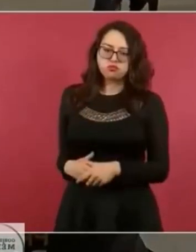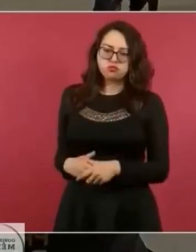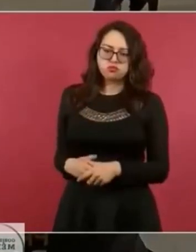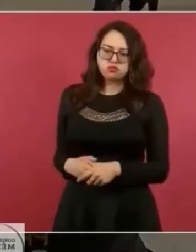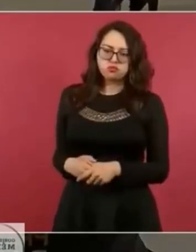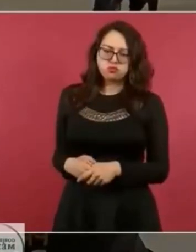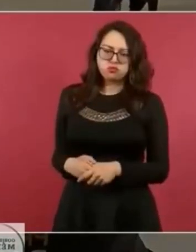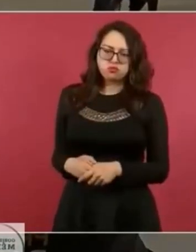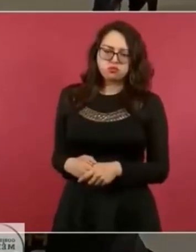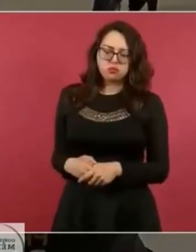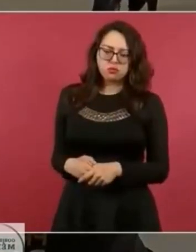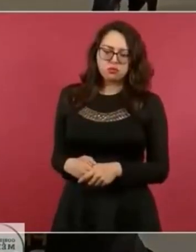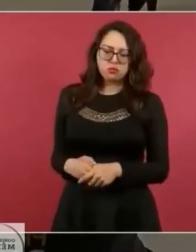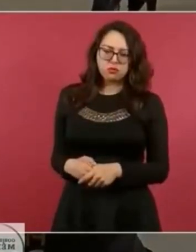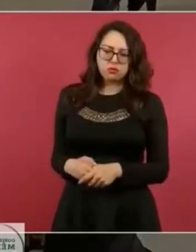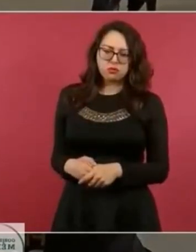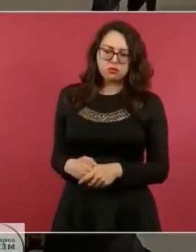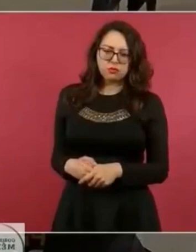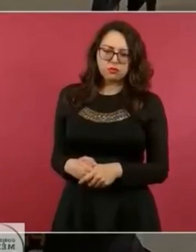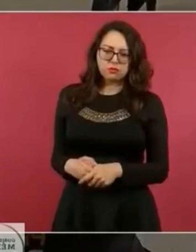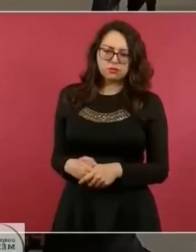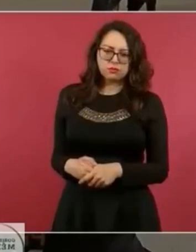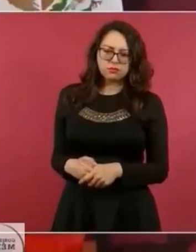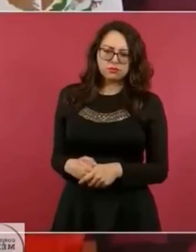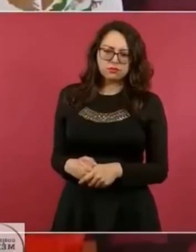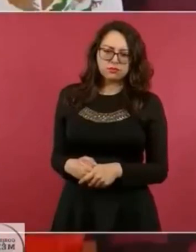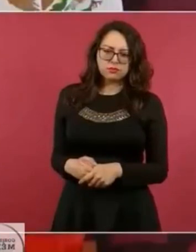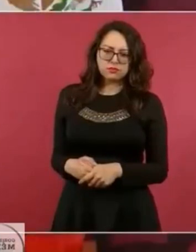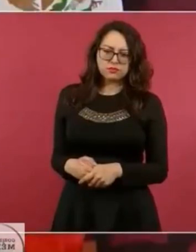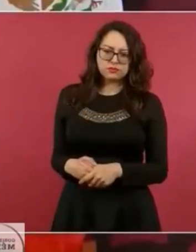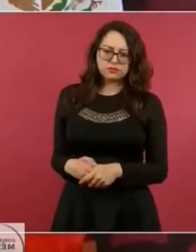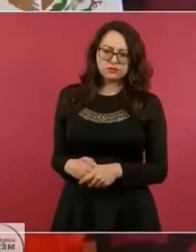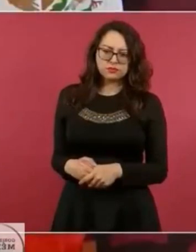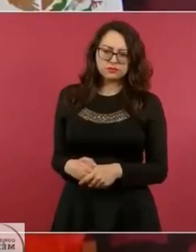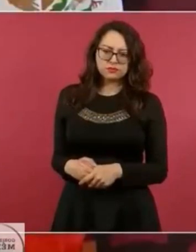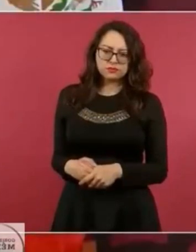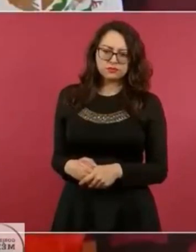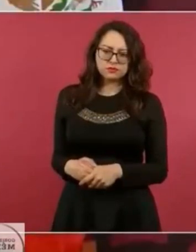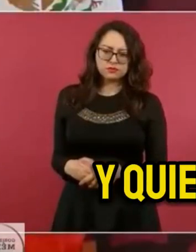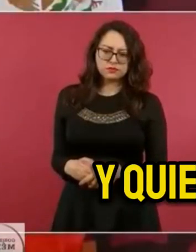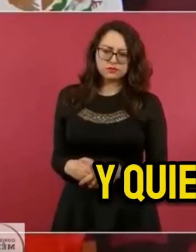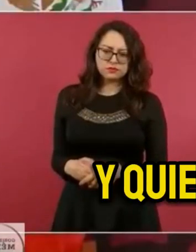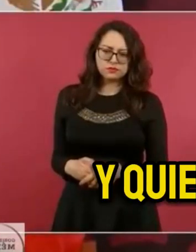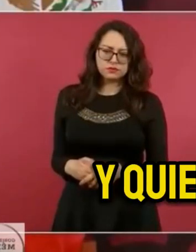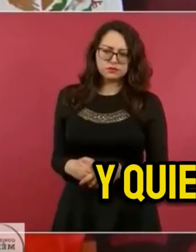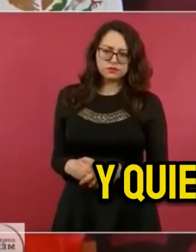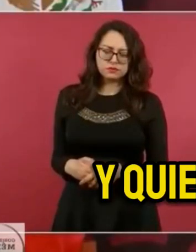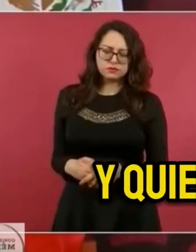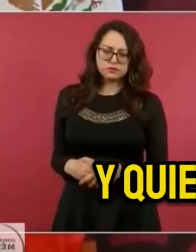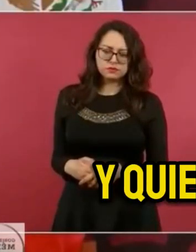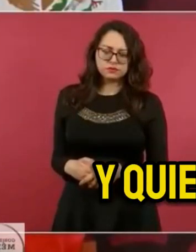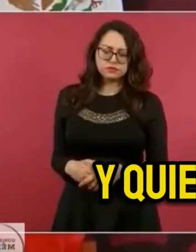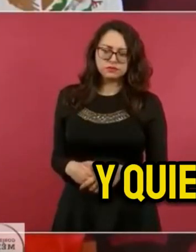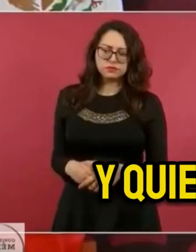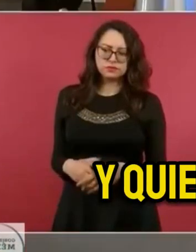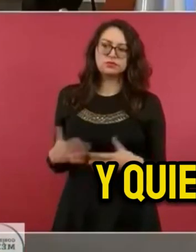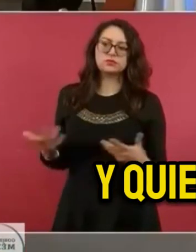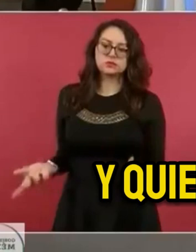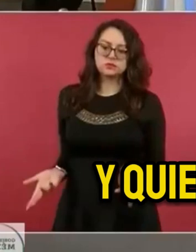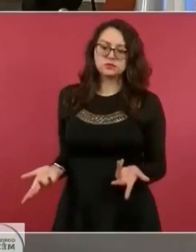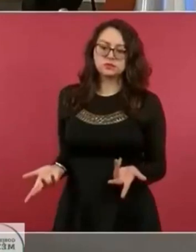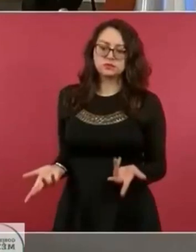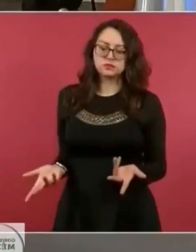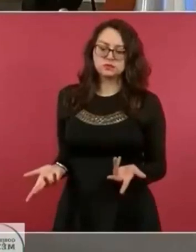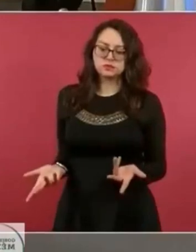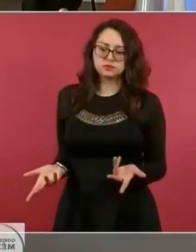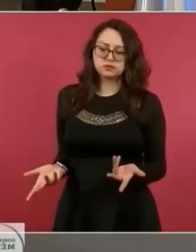queriendo saber cuándo es que usted deja el mandato, y quiero saber cuándo usted va a dejar el